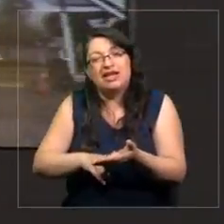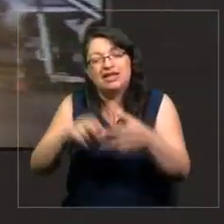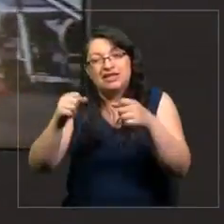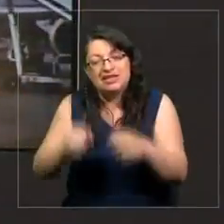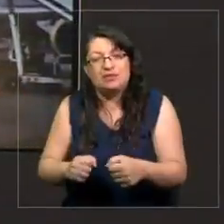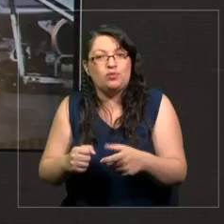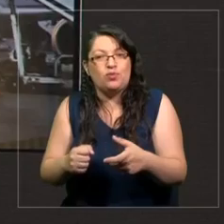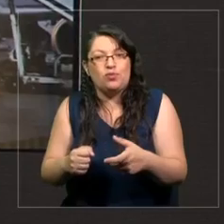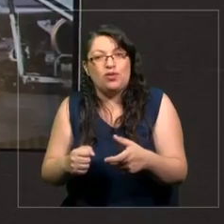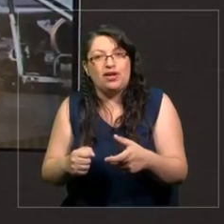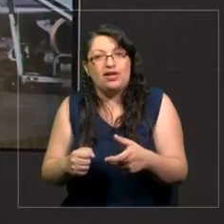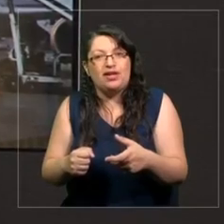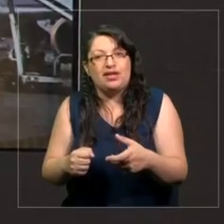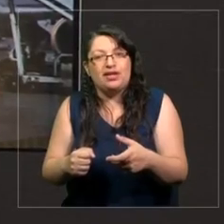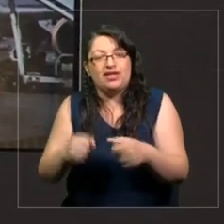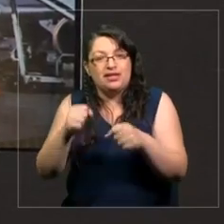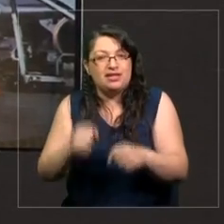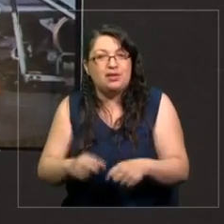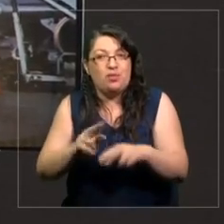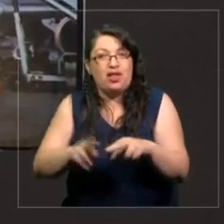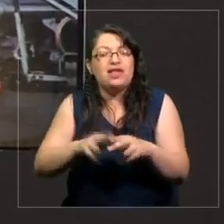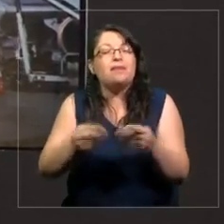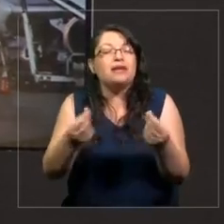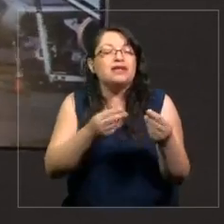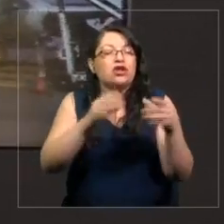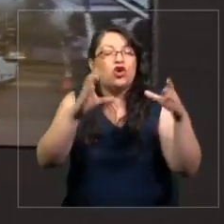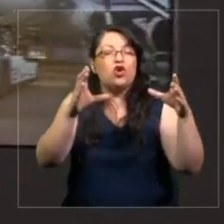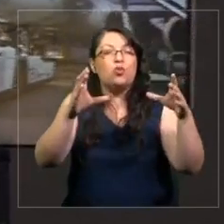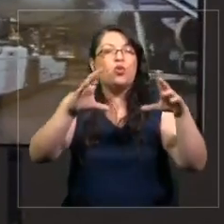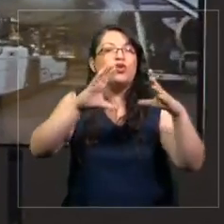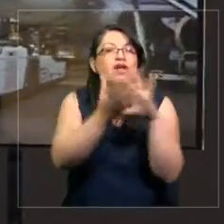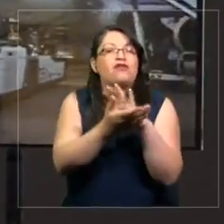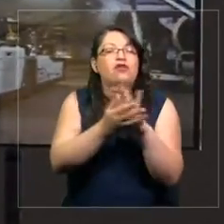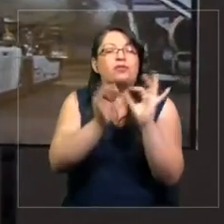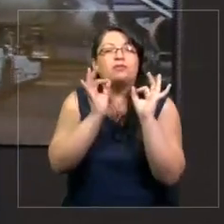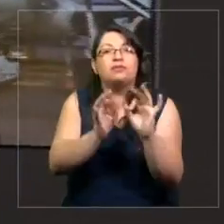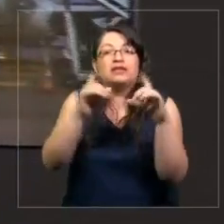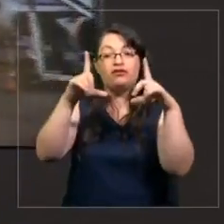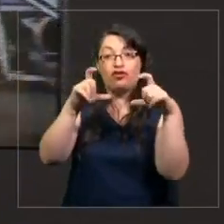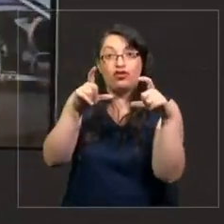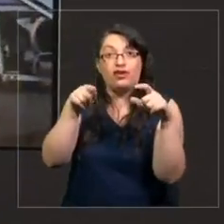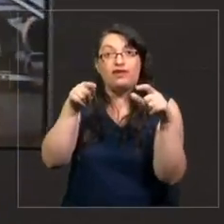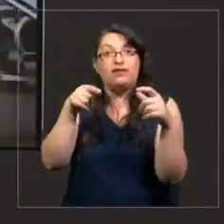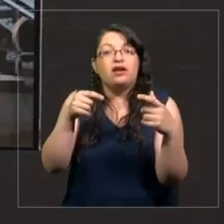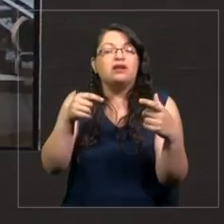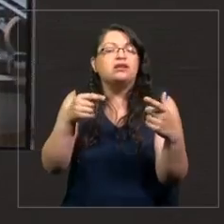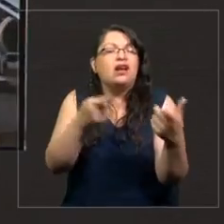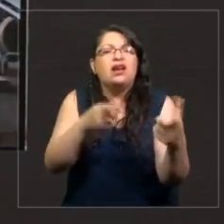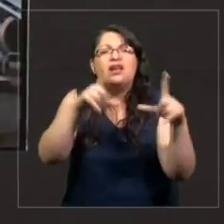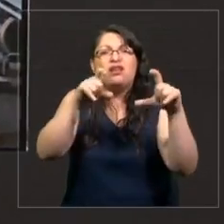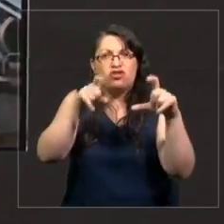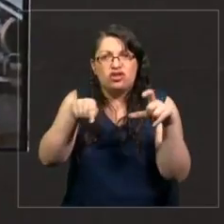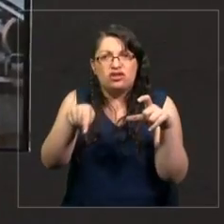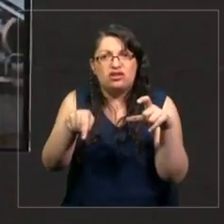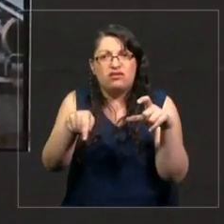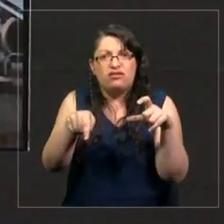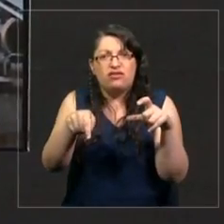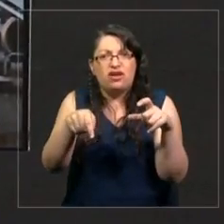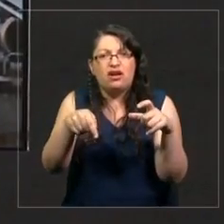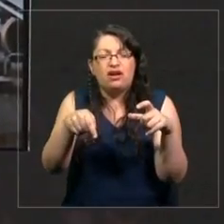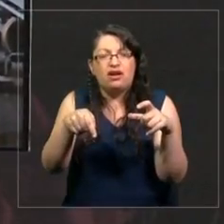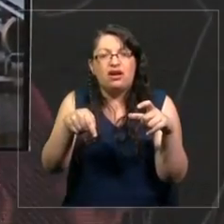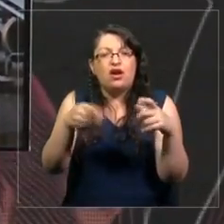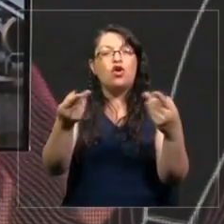particular, si es posible pensar en un molde particular para la fotografía, y si en ese caso la fotografía sería su medida,